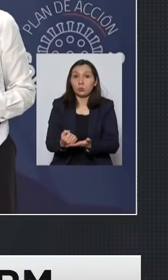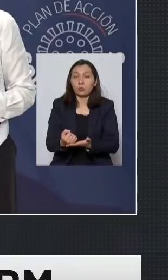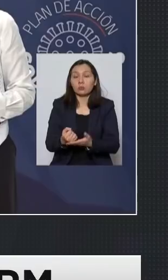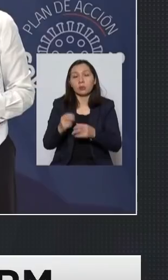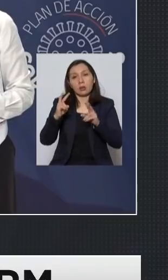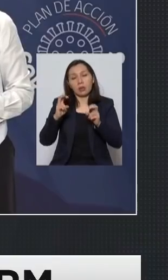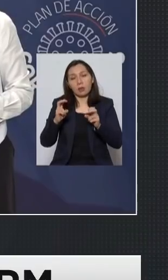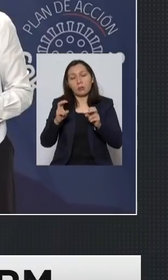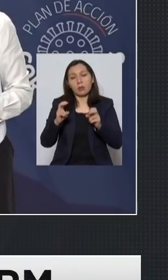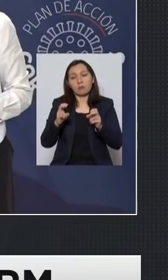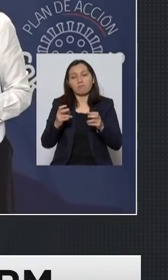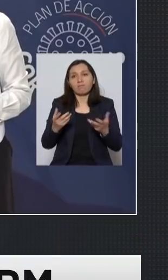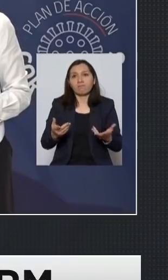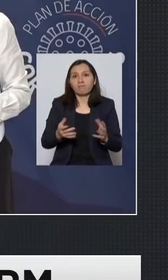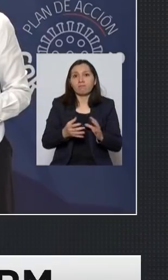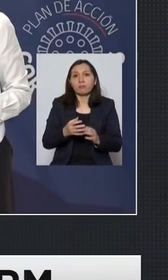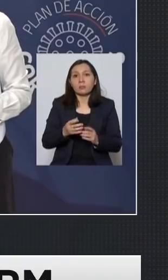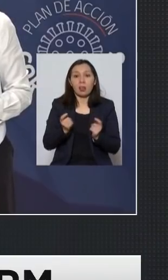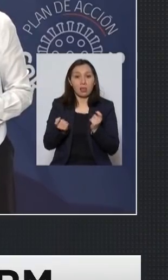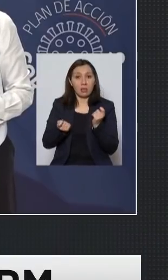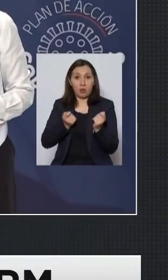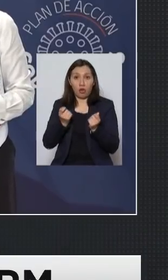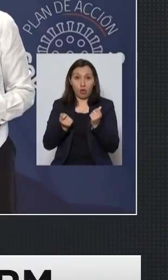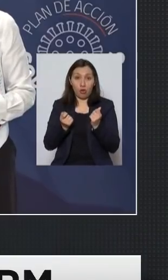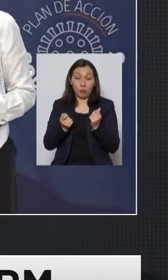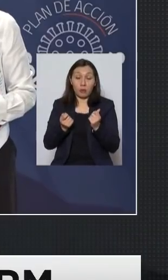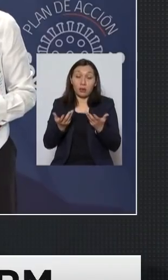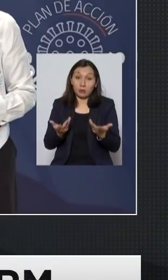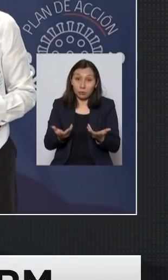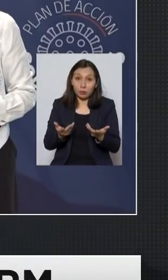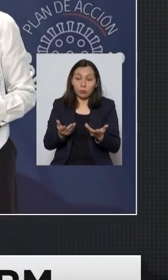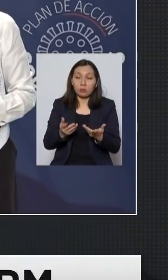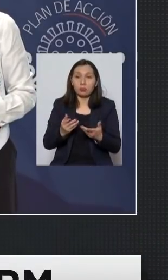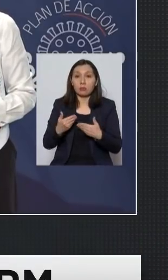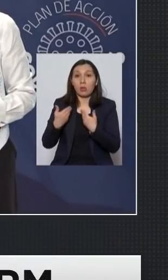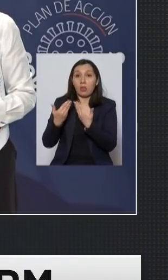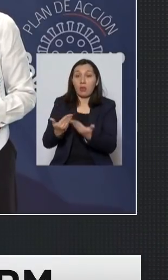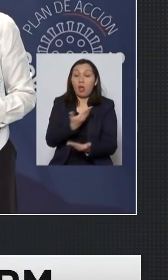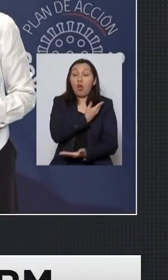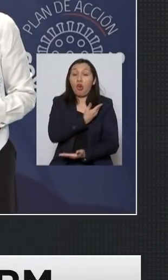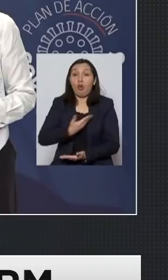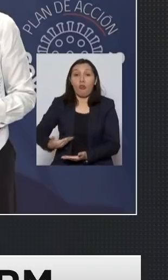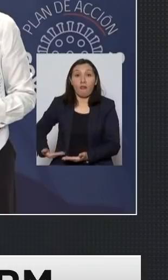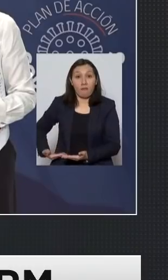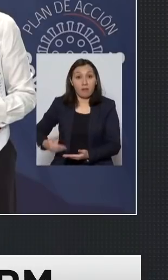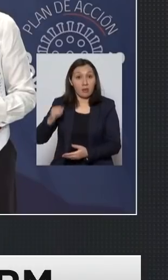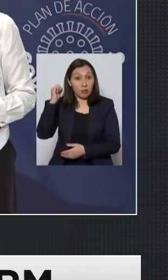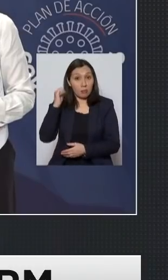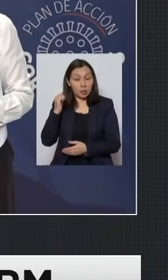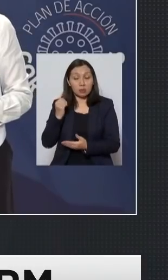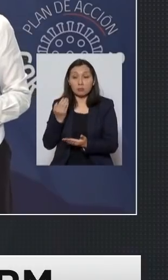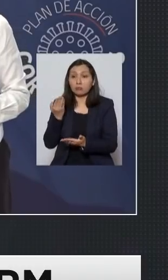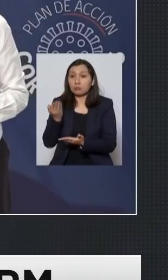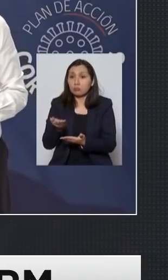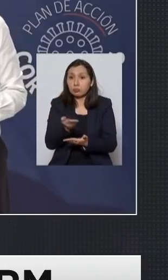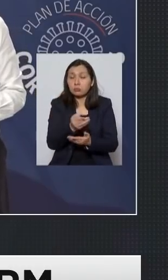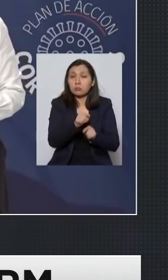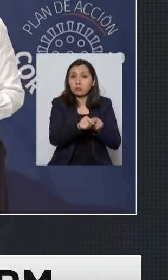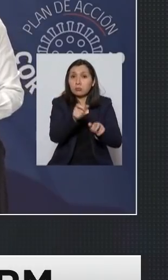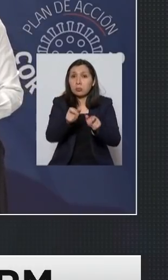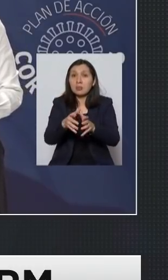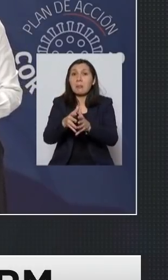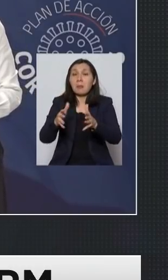términos económicos que ha puesto el gobierno del presidente Piñera a disposición de quienes más